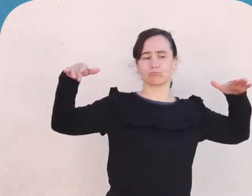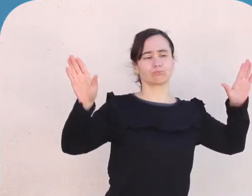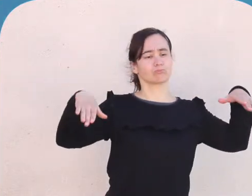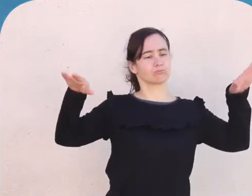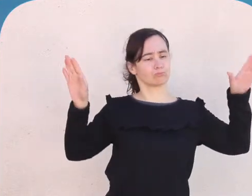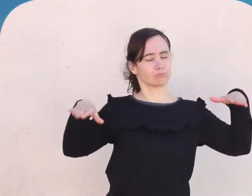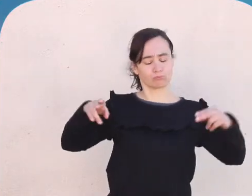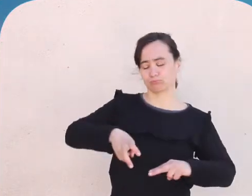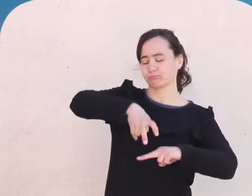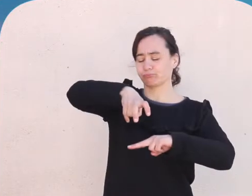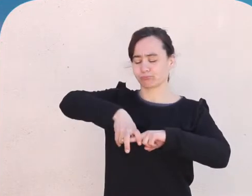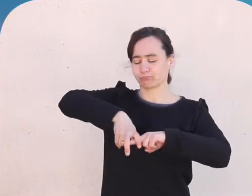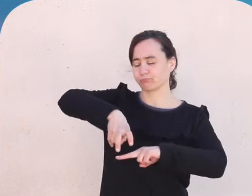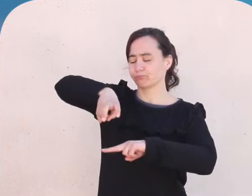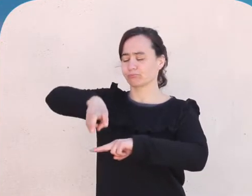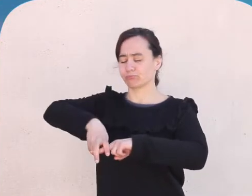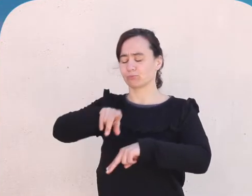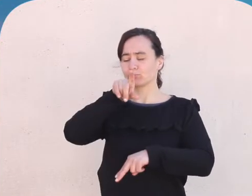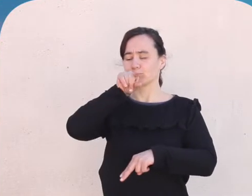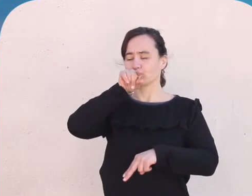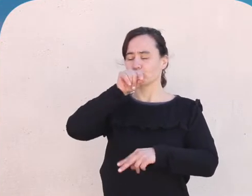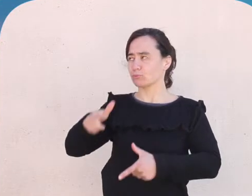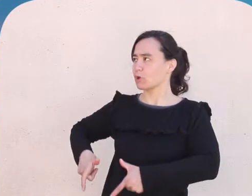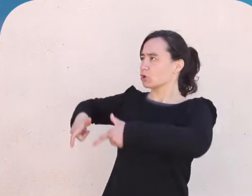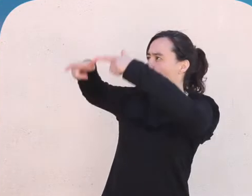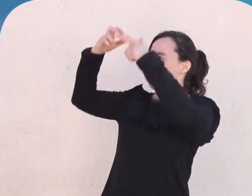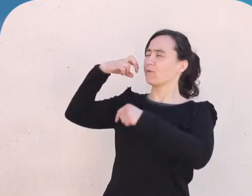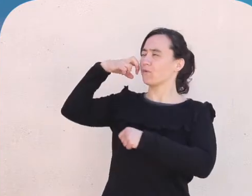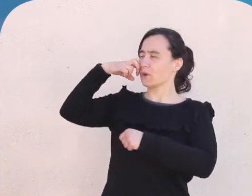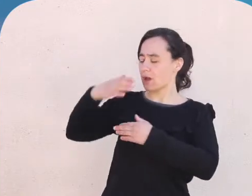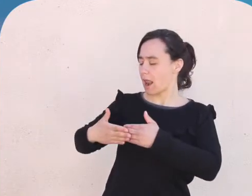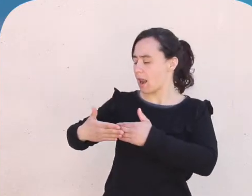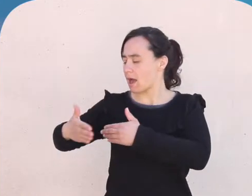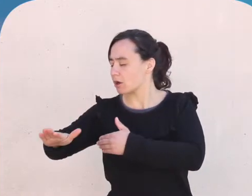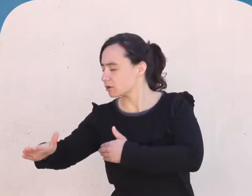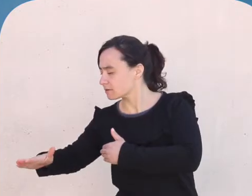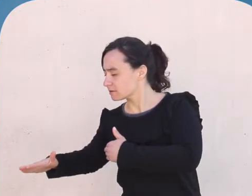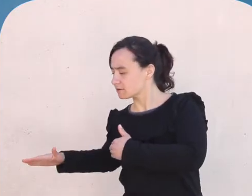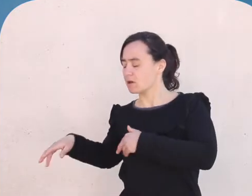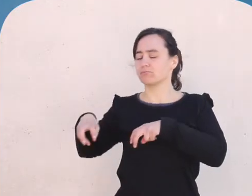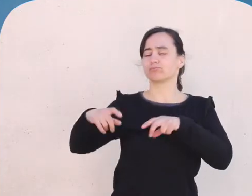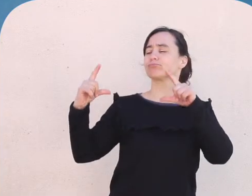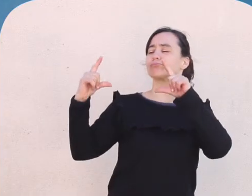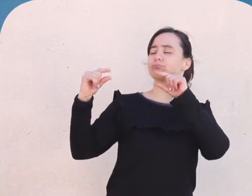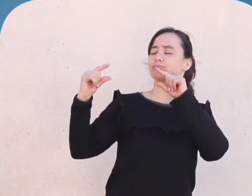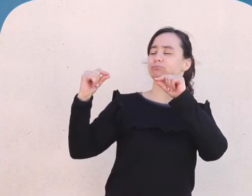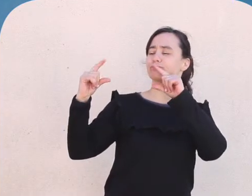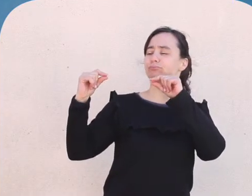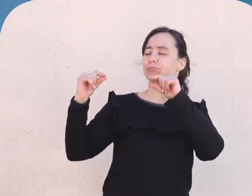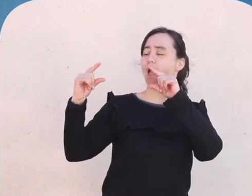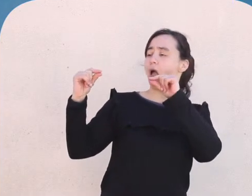Los cardenales, que se habían posado en un viejo tronco junto a la orilla, se miraron